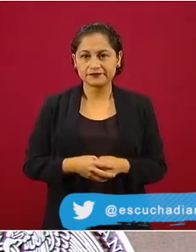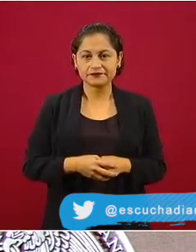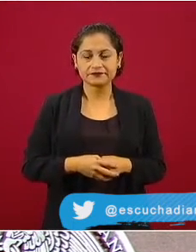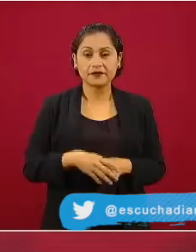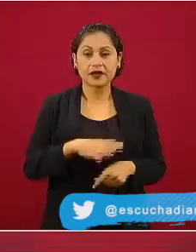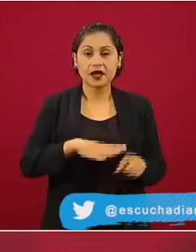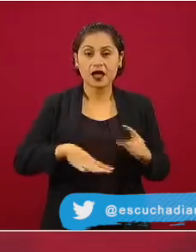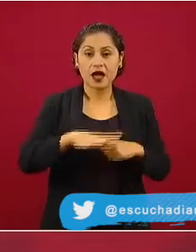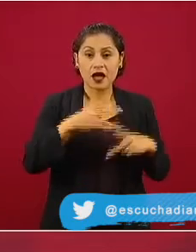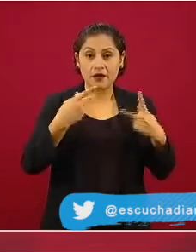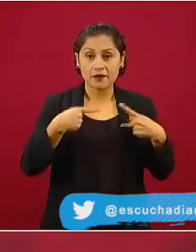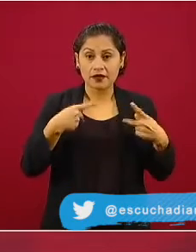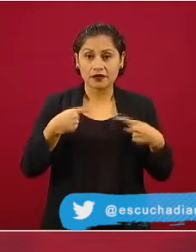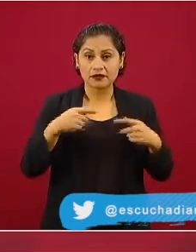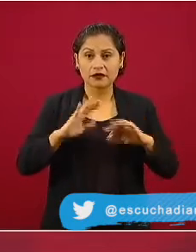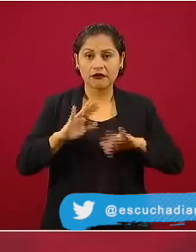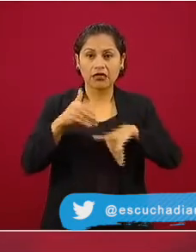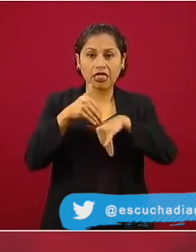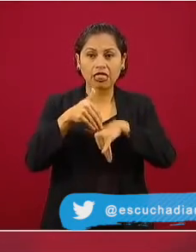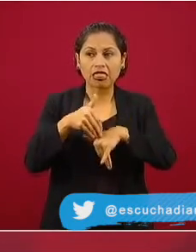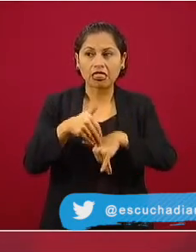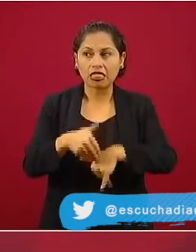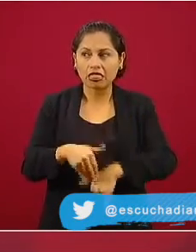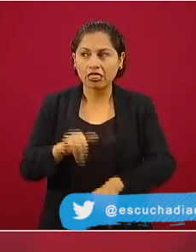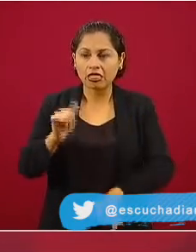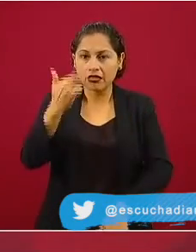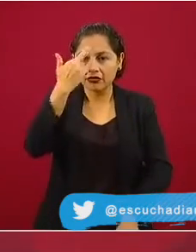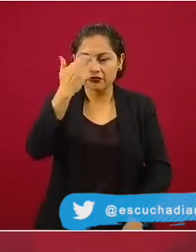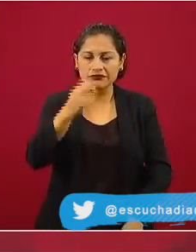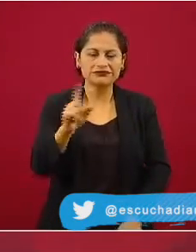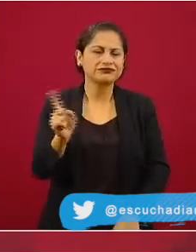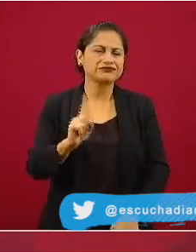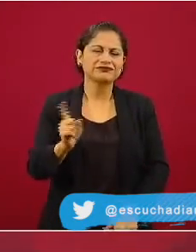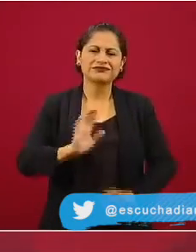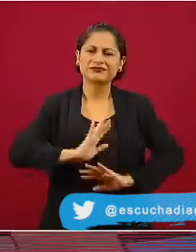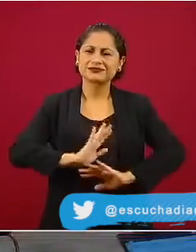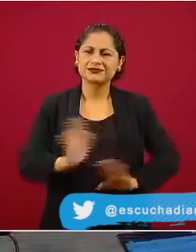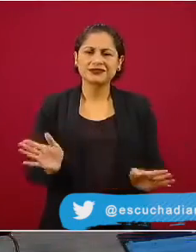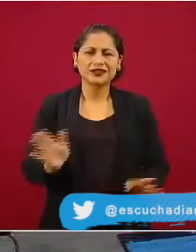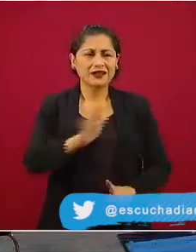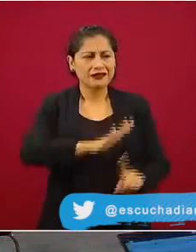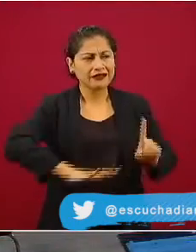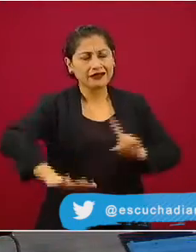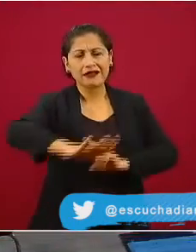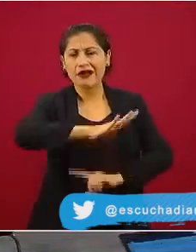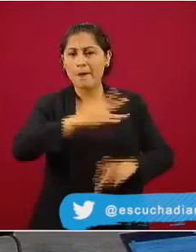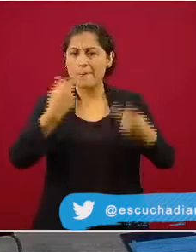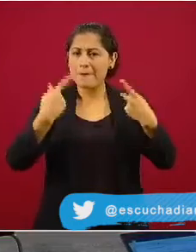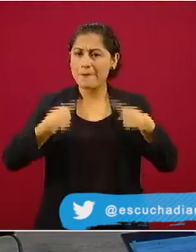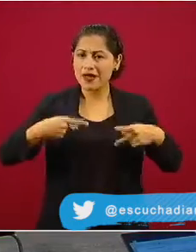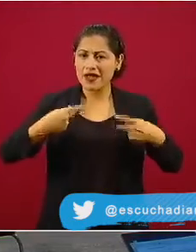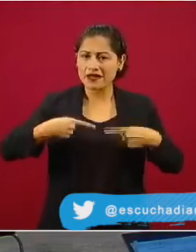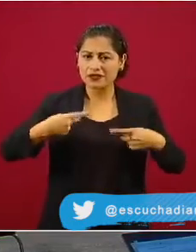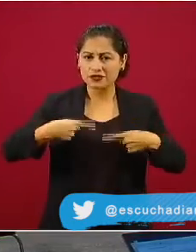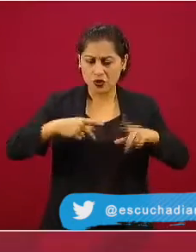manipular. Es un pueblo muy